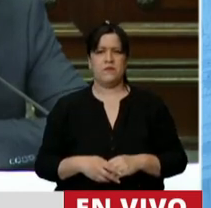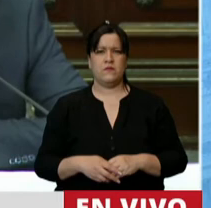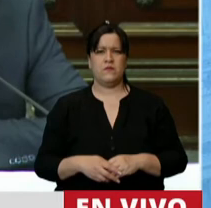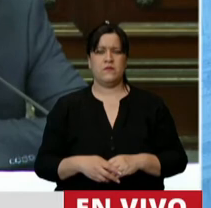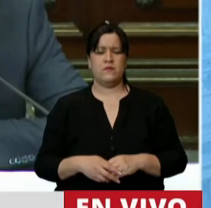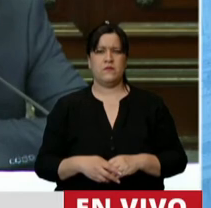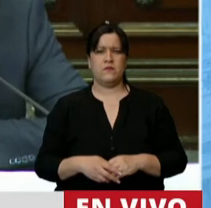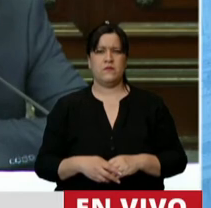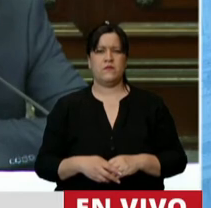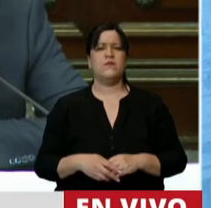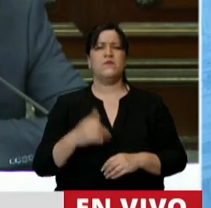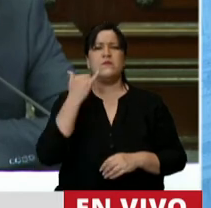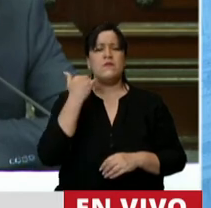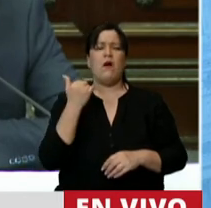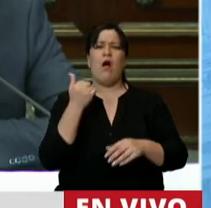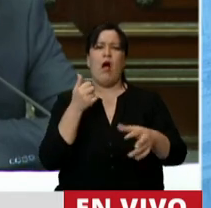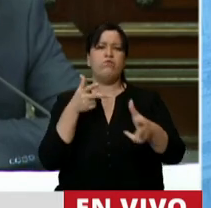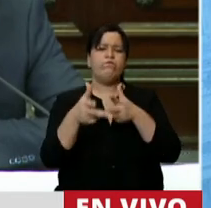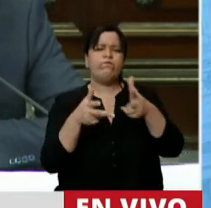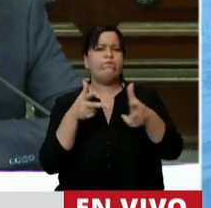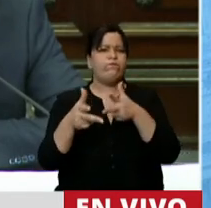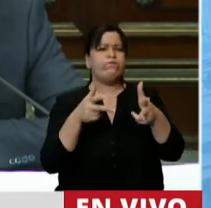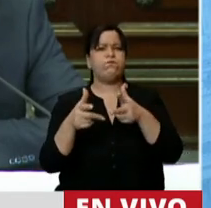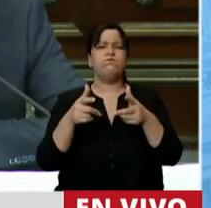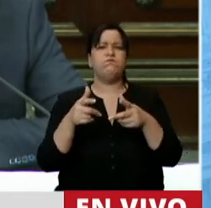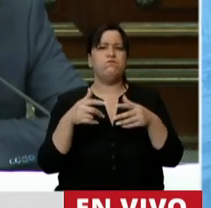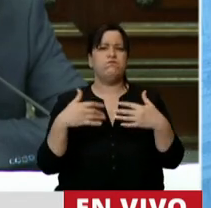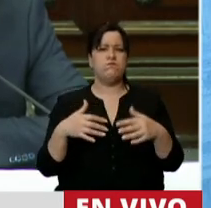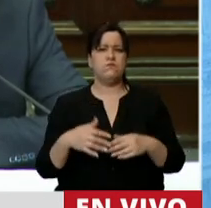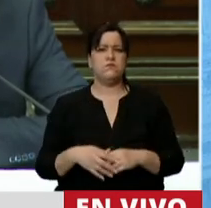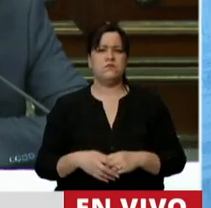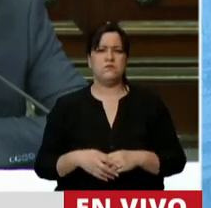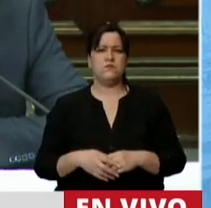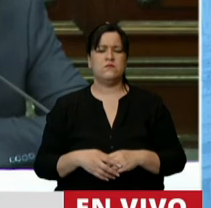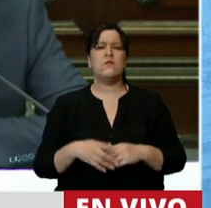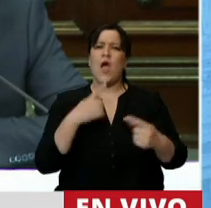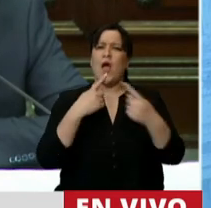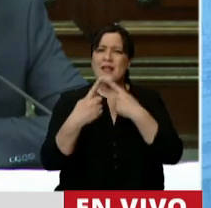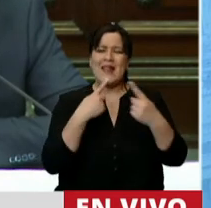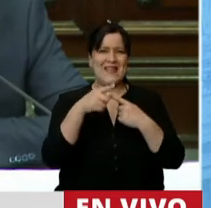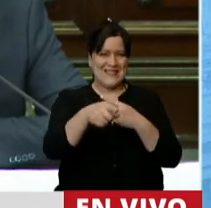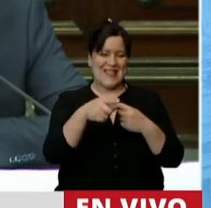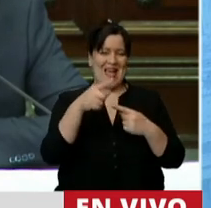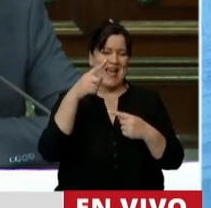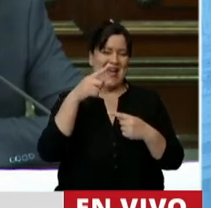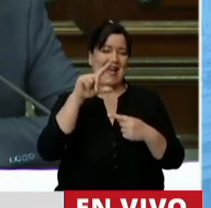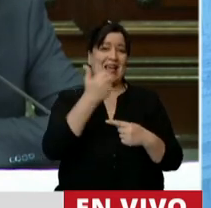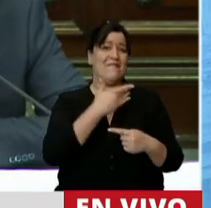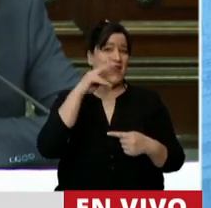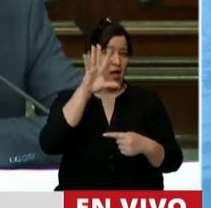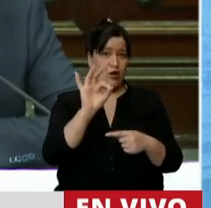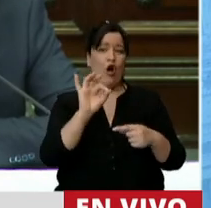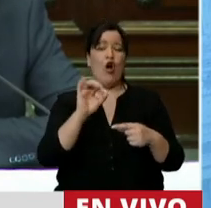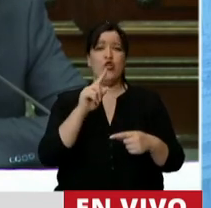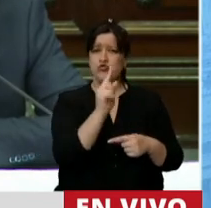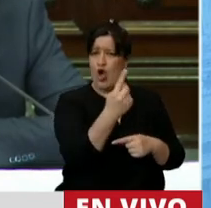Que fueron hablando, como son estas... Usted la ha visto, lo que son de larga esta entrevista del jefe de gabinete. Pero no la del